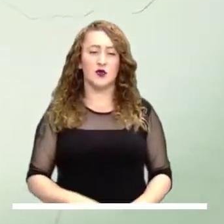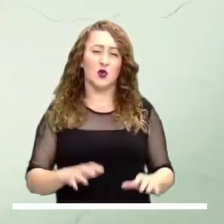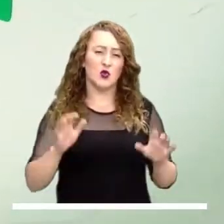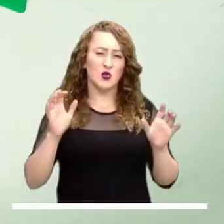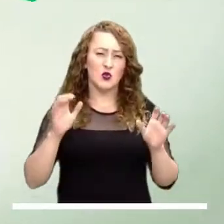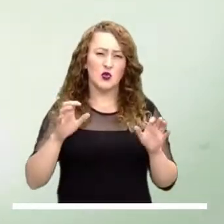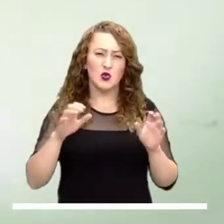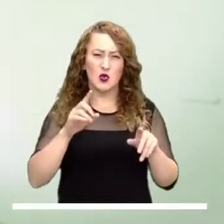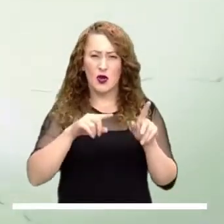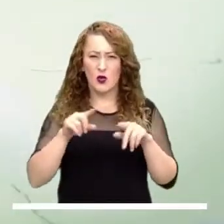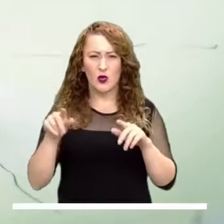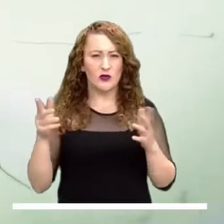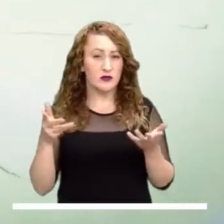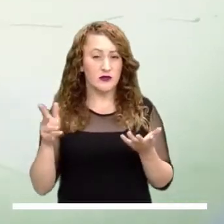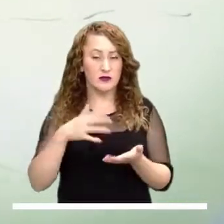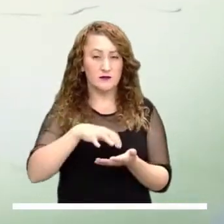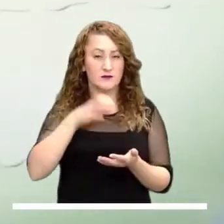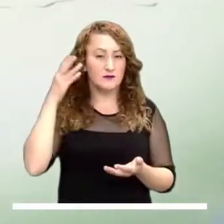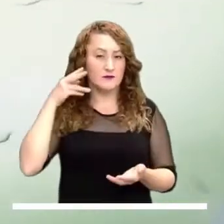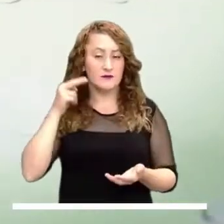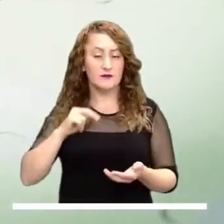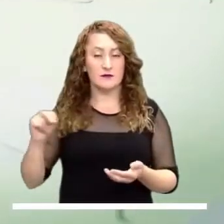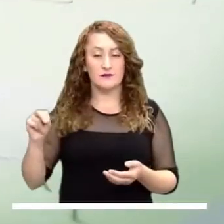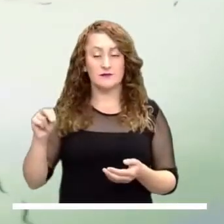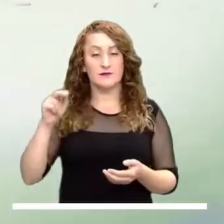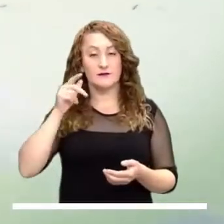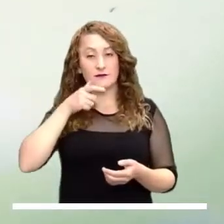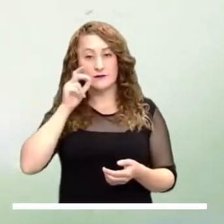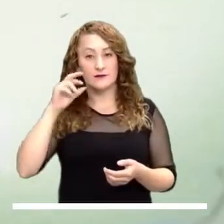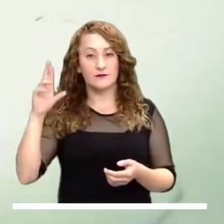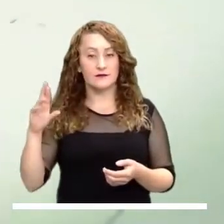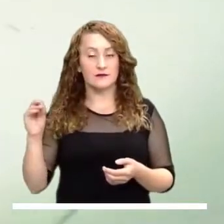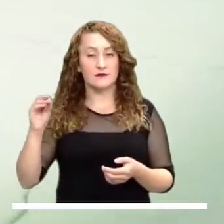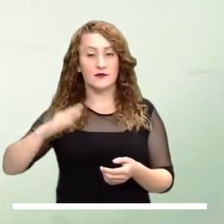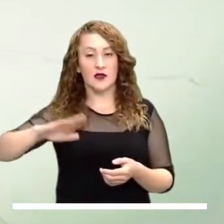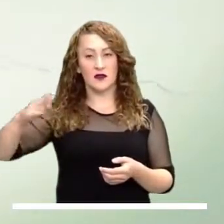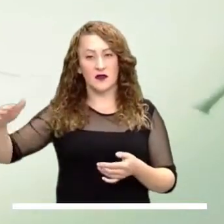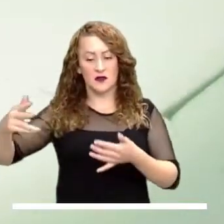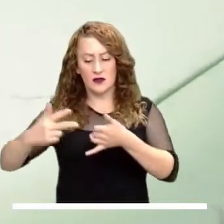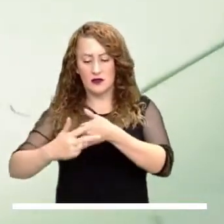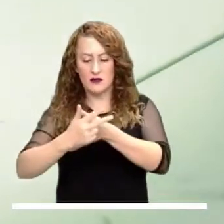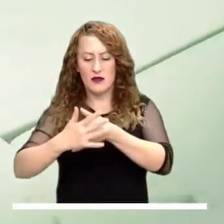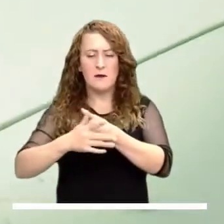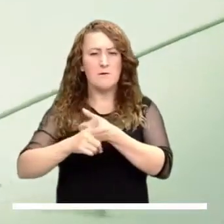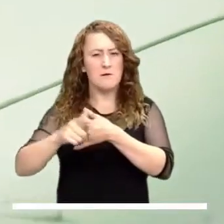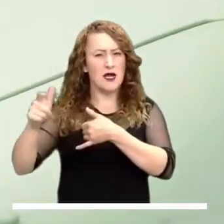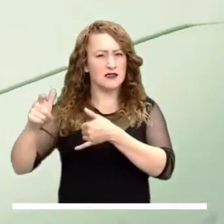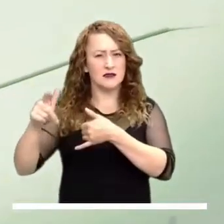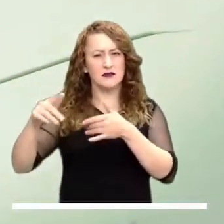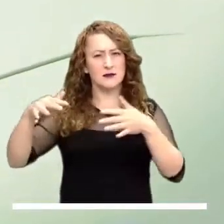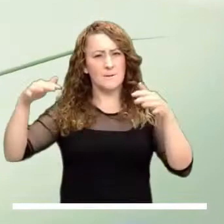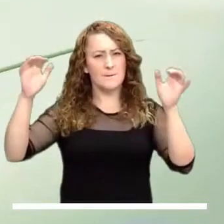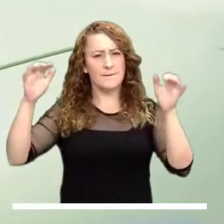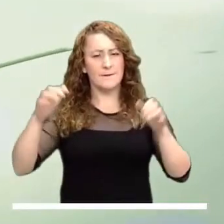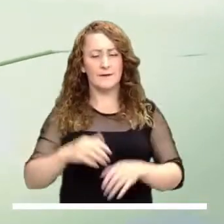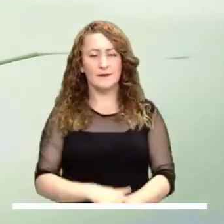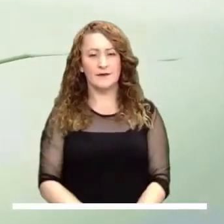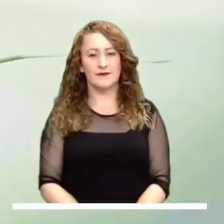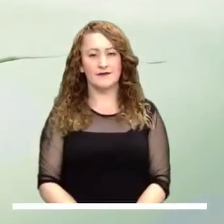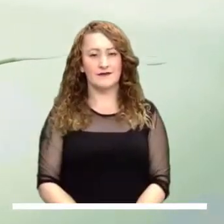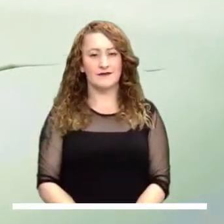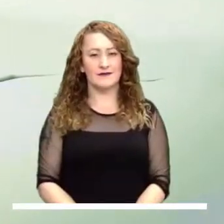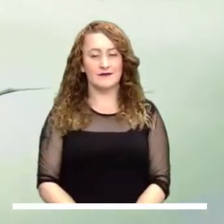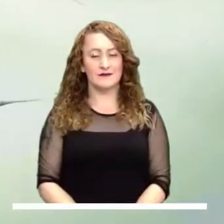Salvo por algunas lluvias ligeras en sectores de los Santanderes, Eje Cafetero y Antioquia, en la región andina se espera que predomine el tiempo